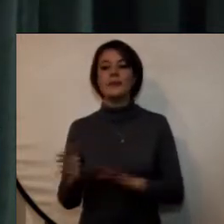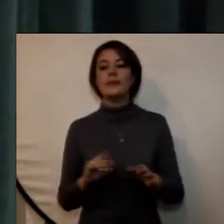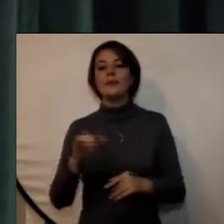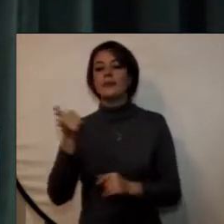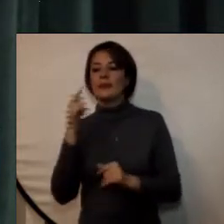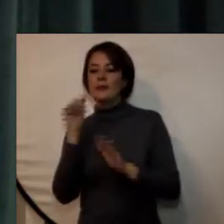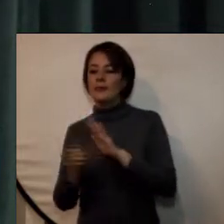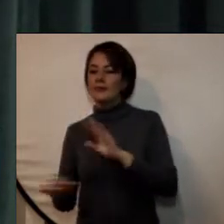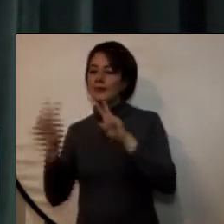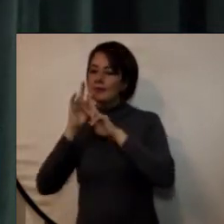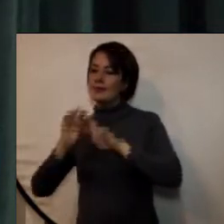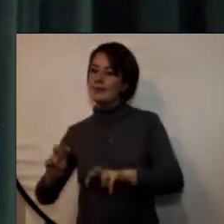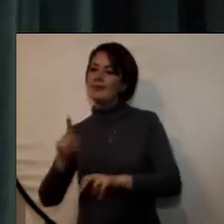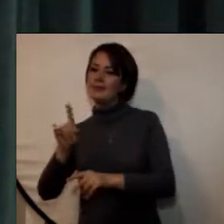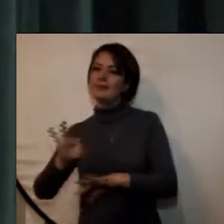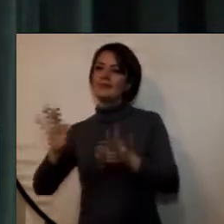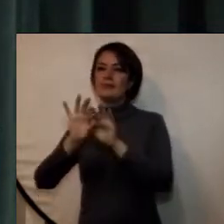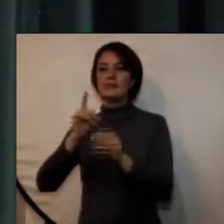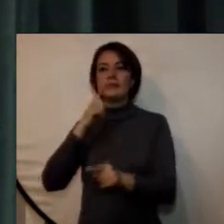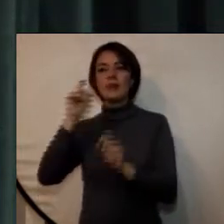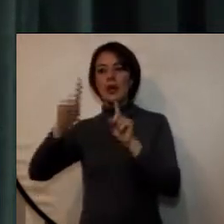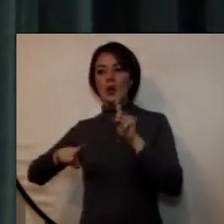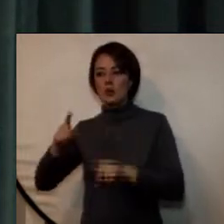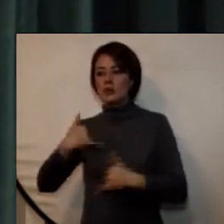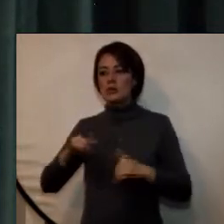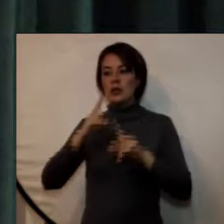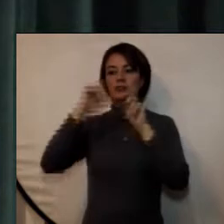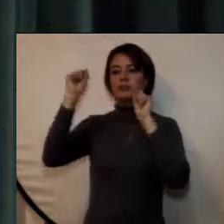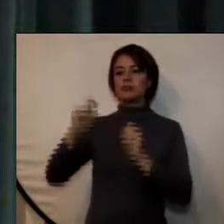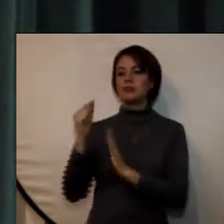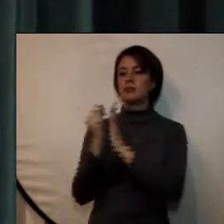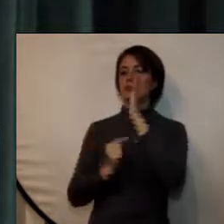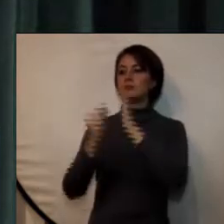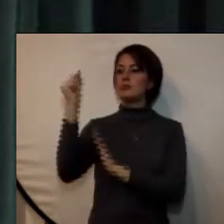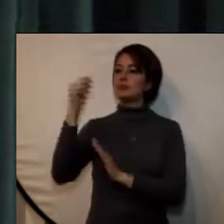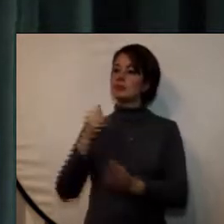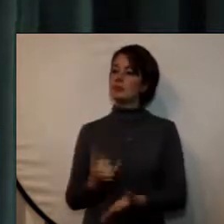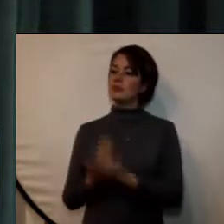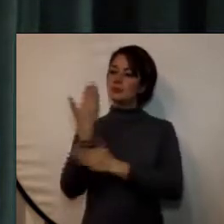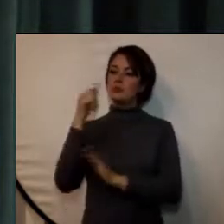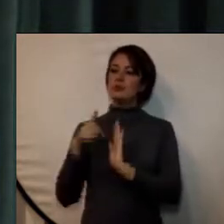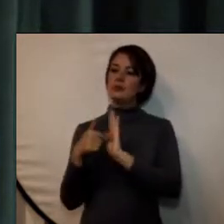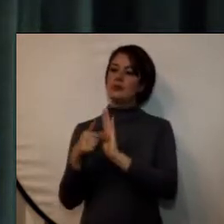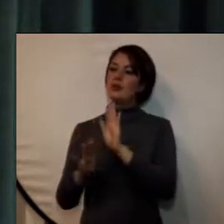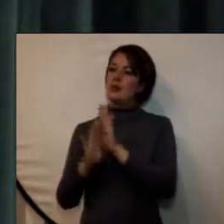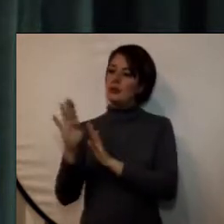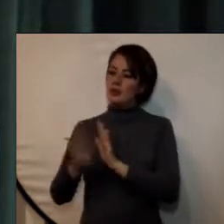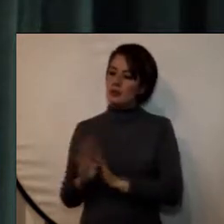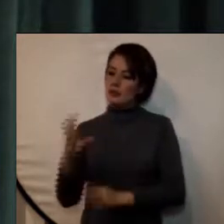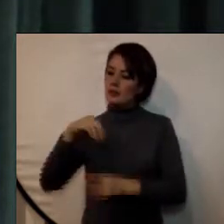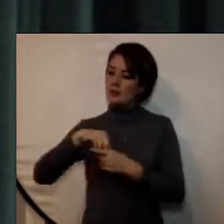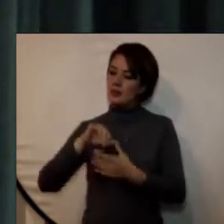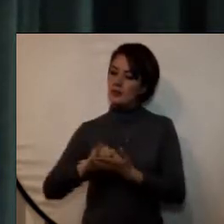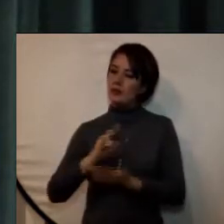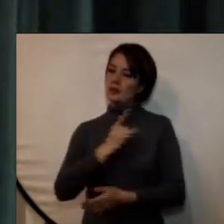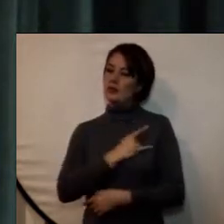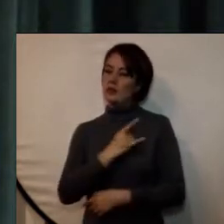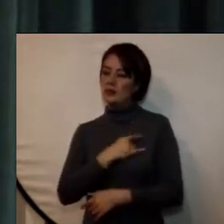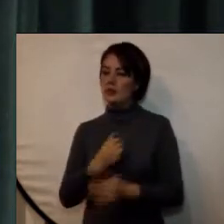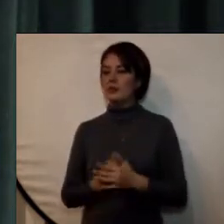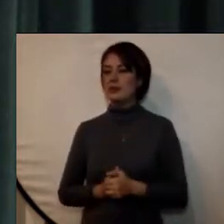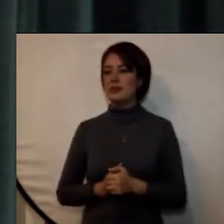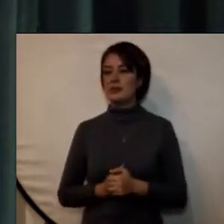investigación es de resaltar las patentes protegen los desarrollos que se crean al interior de la universidad